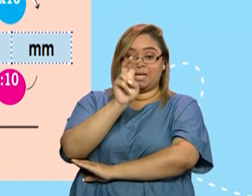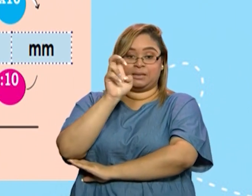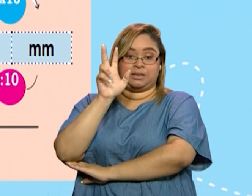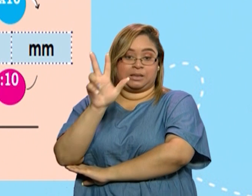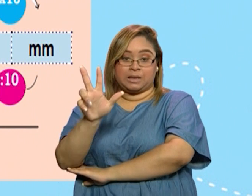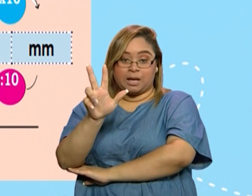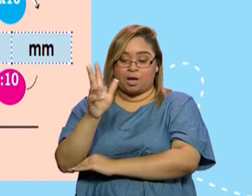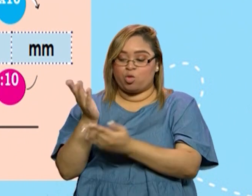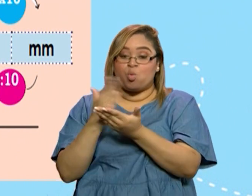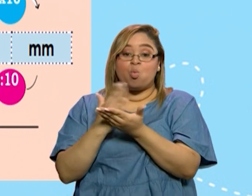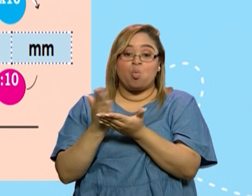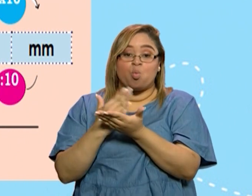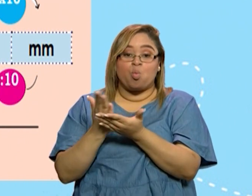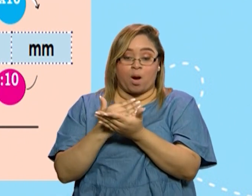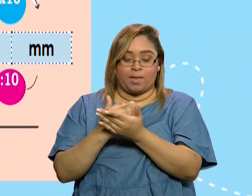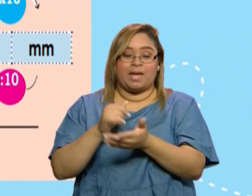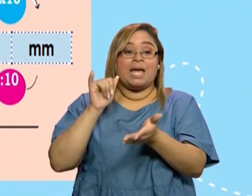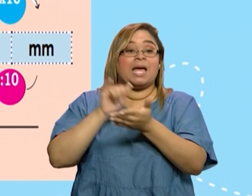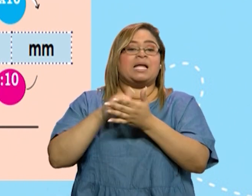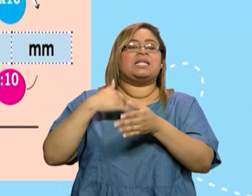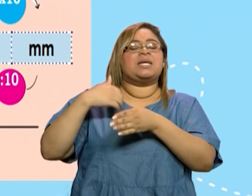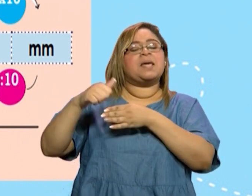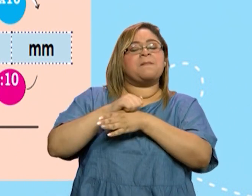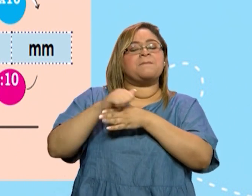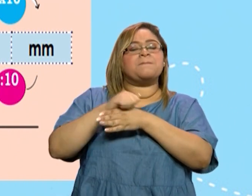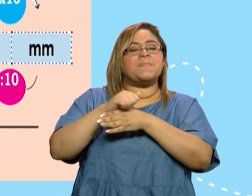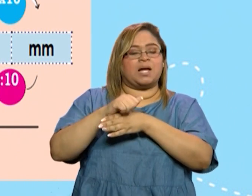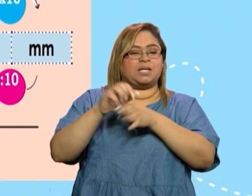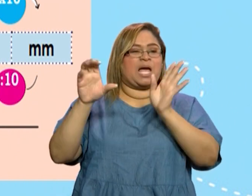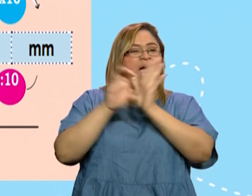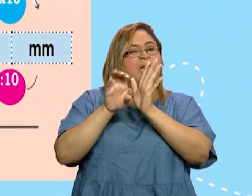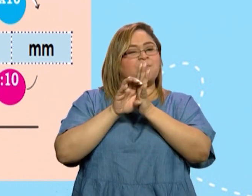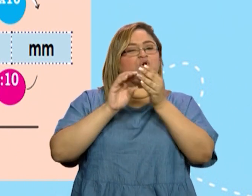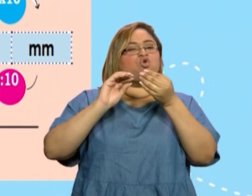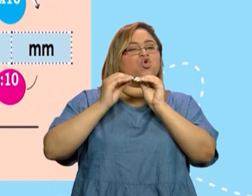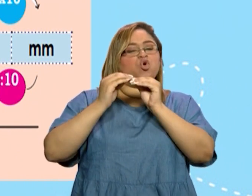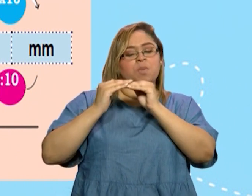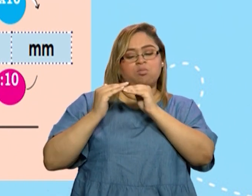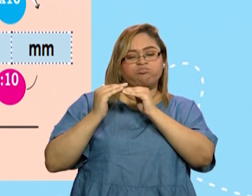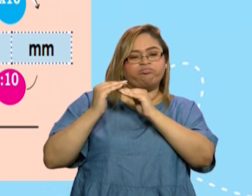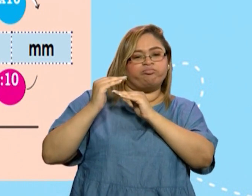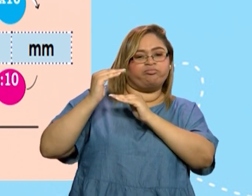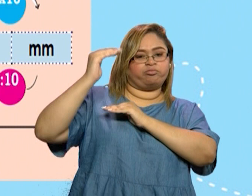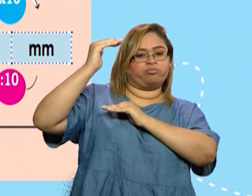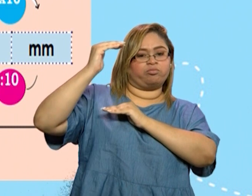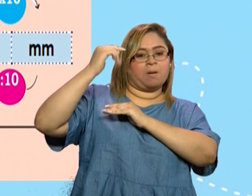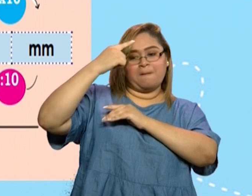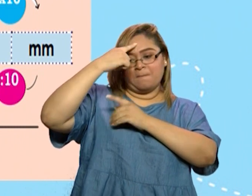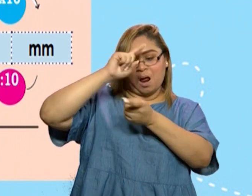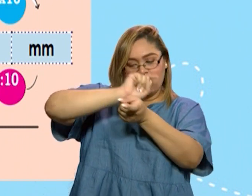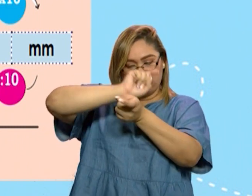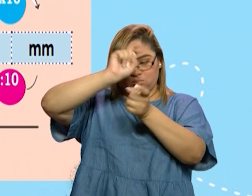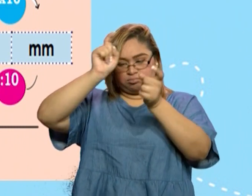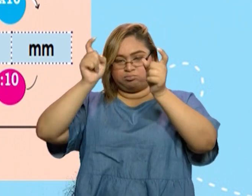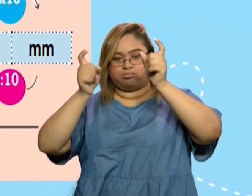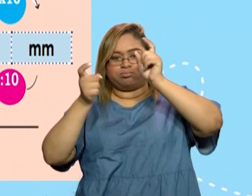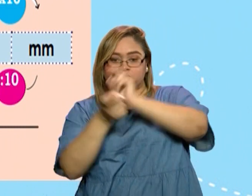ciertas transformaciones. Para pasar de una unidad mayor a una menor, tenemos que